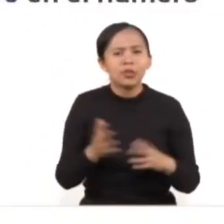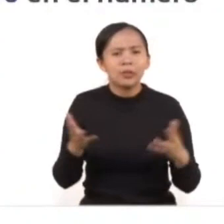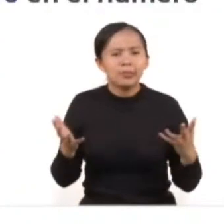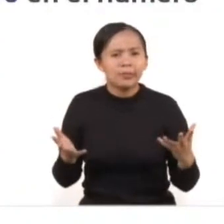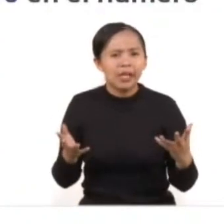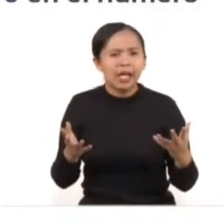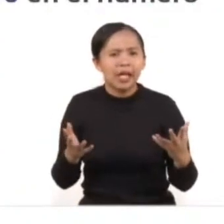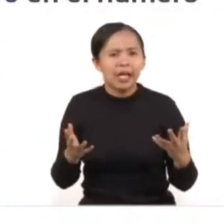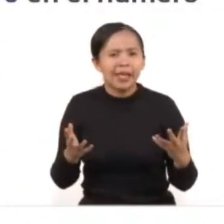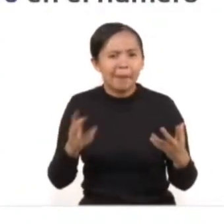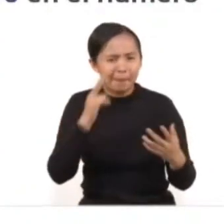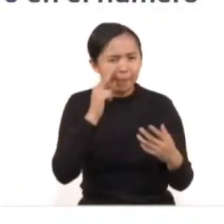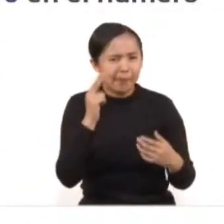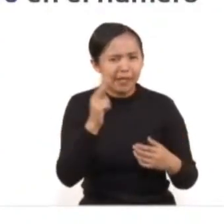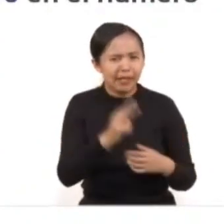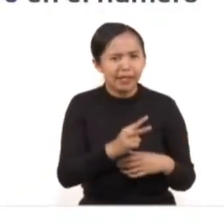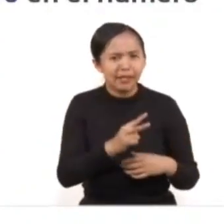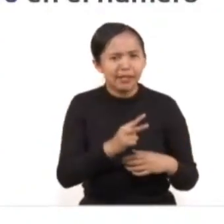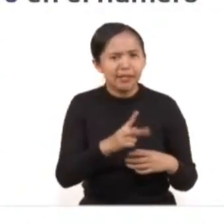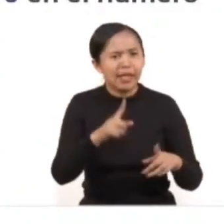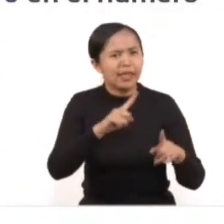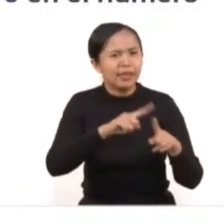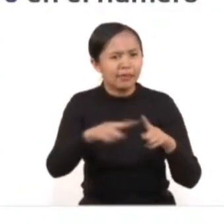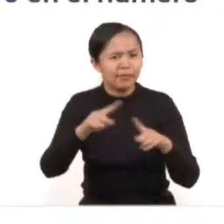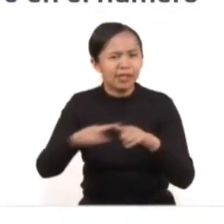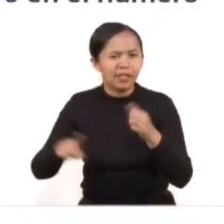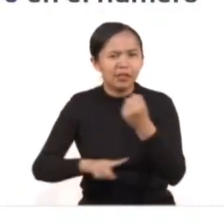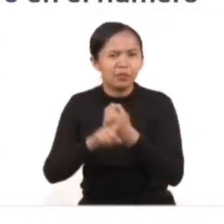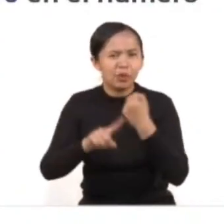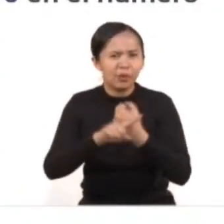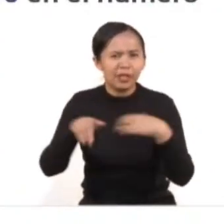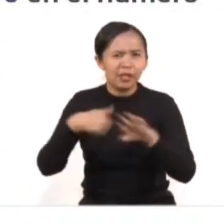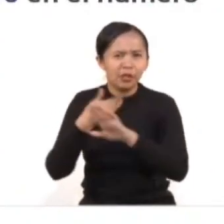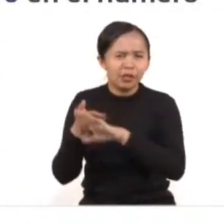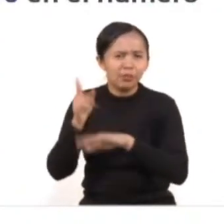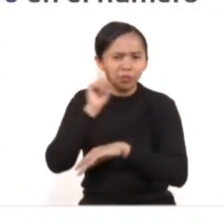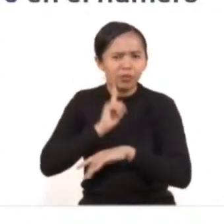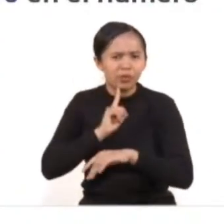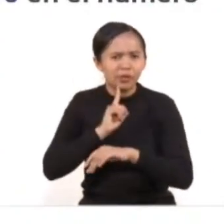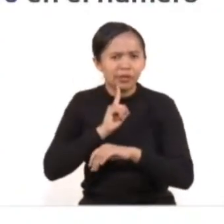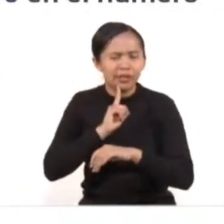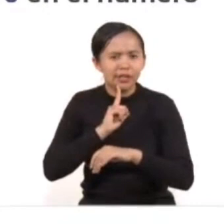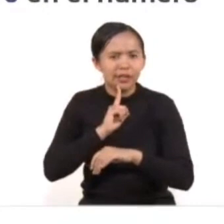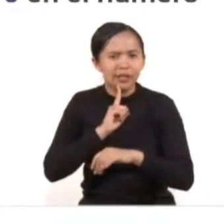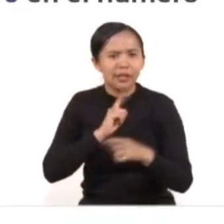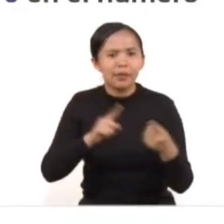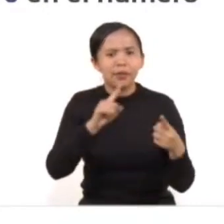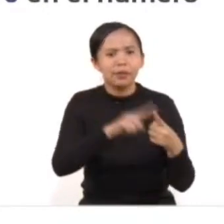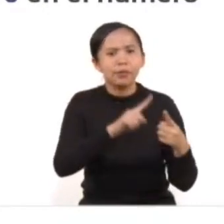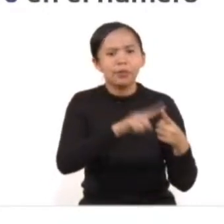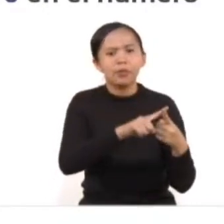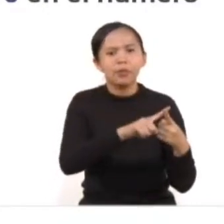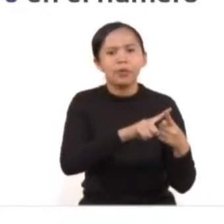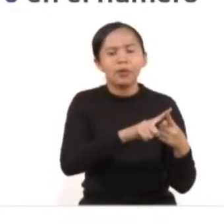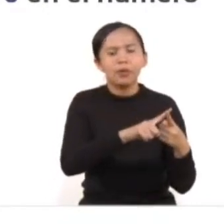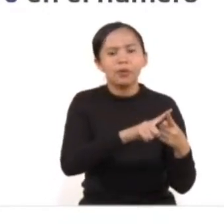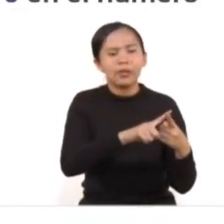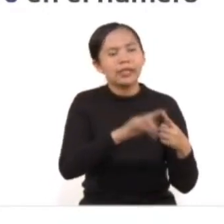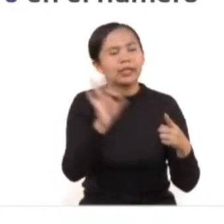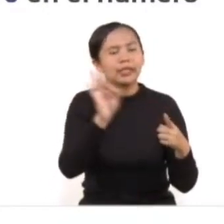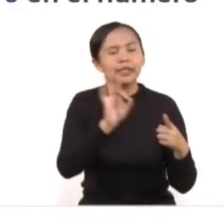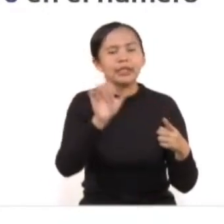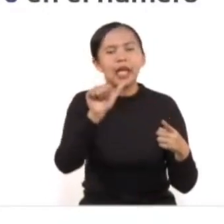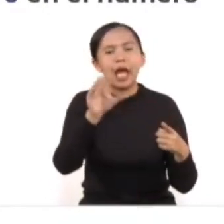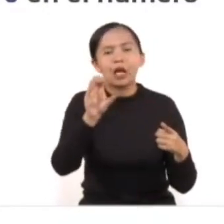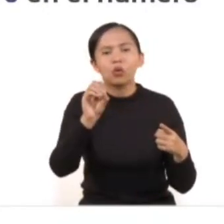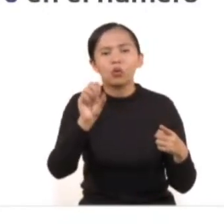todos los casos en todo tipo de violencia de género que van desde acoso,